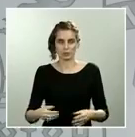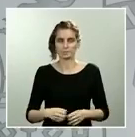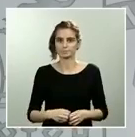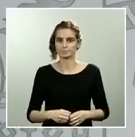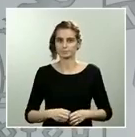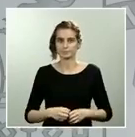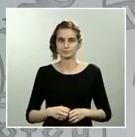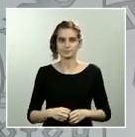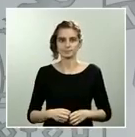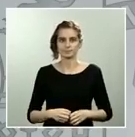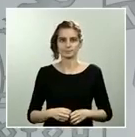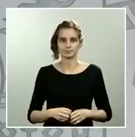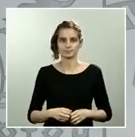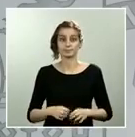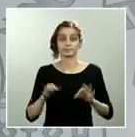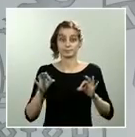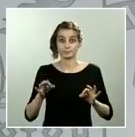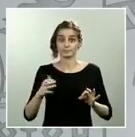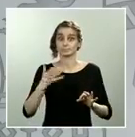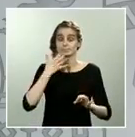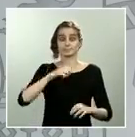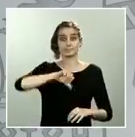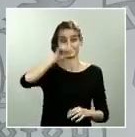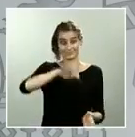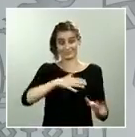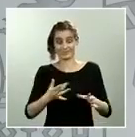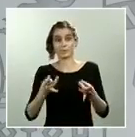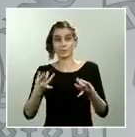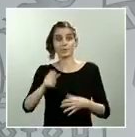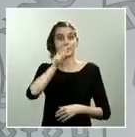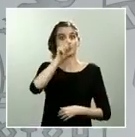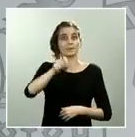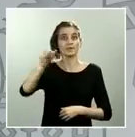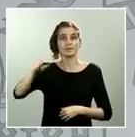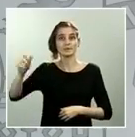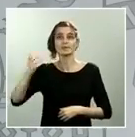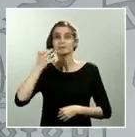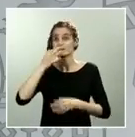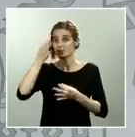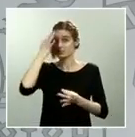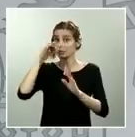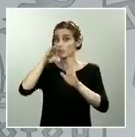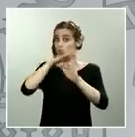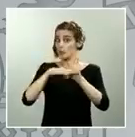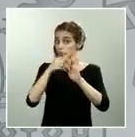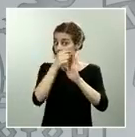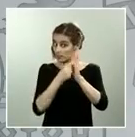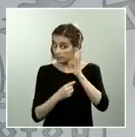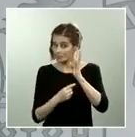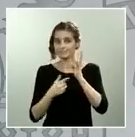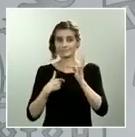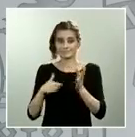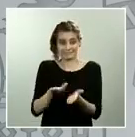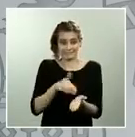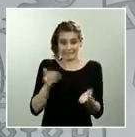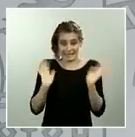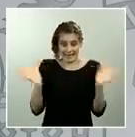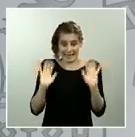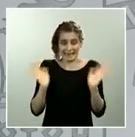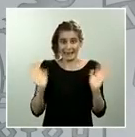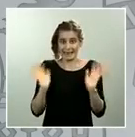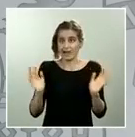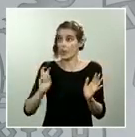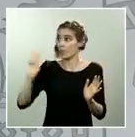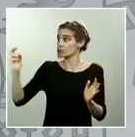beneficiar todas aquellas personas que cumpliendo determinadas condiciones no tienen ingresos y no tienen ninguna otra prestación o tienen